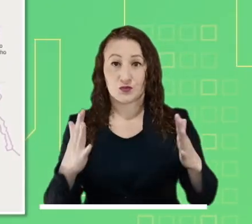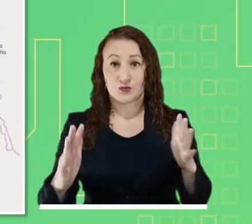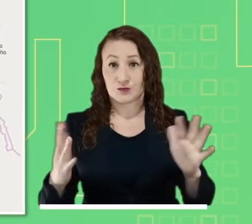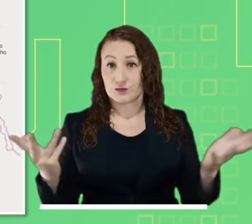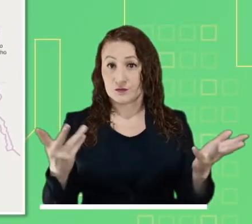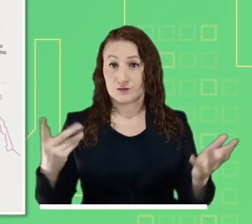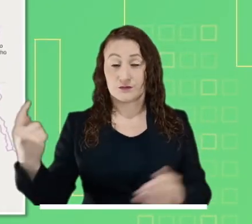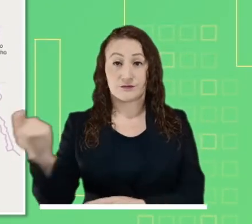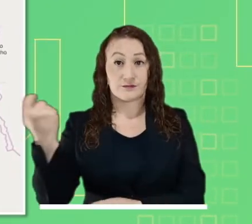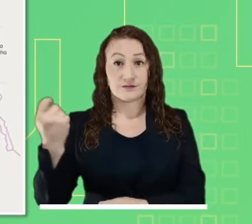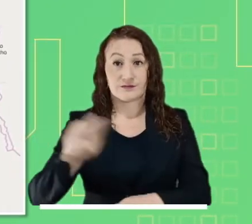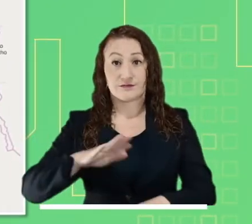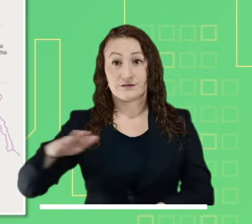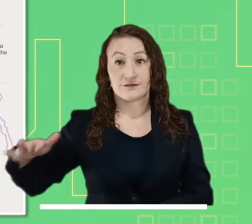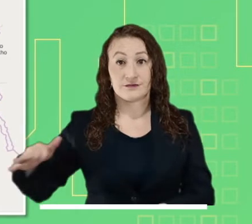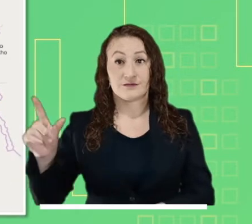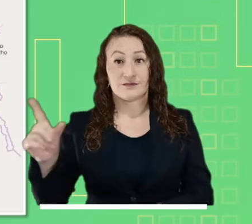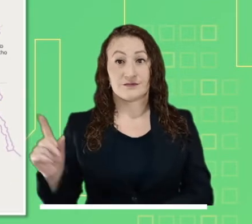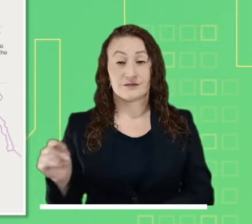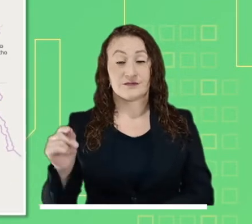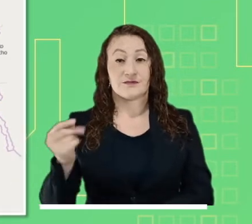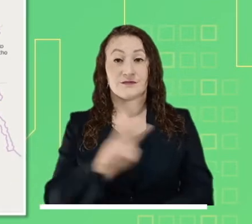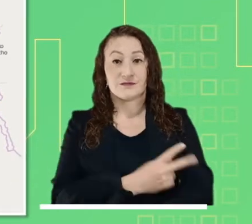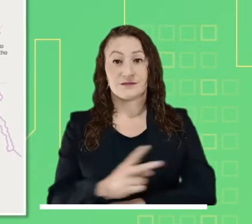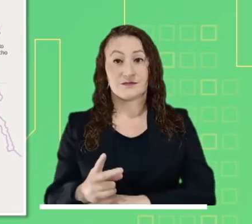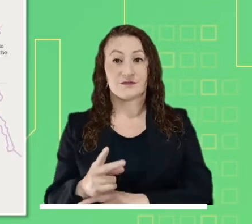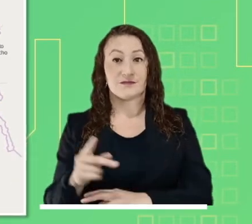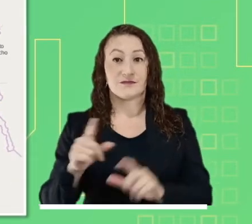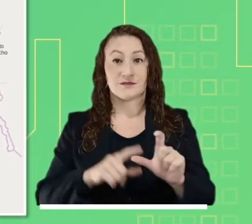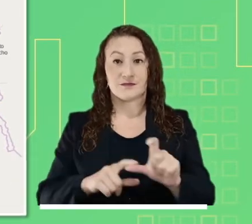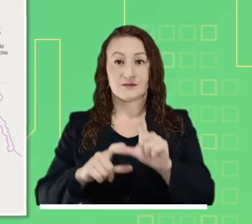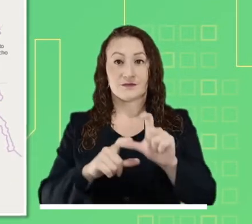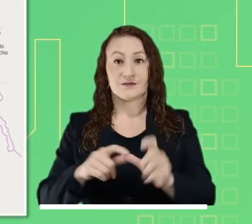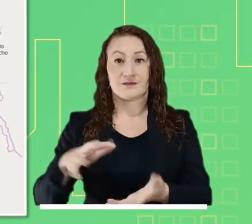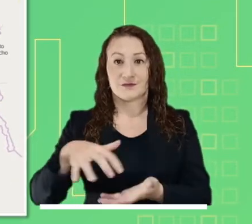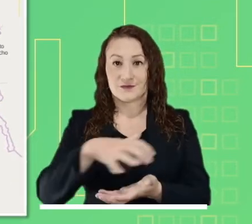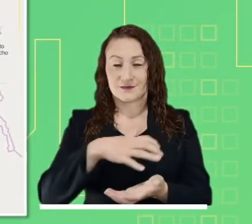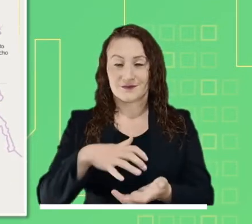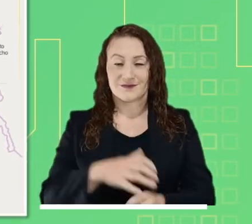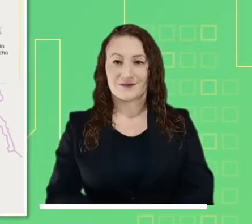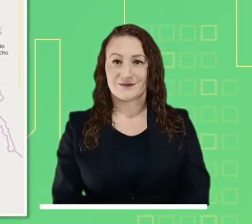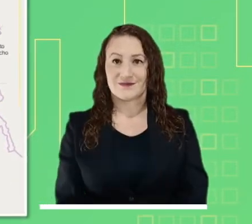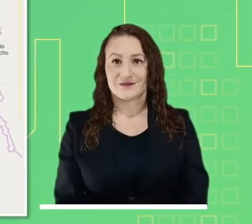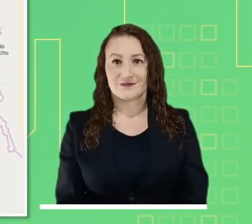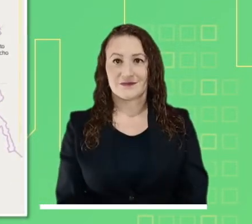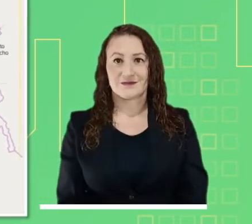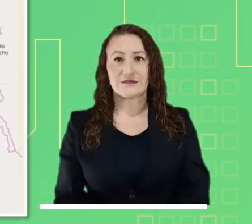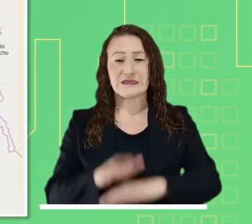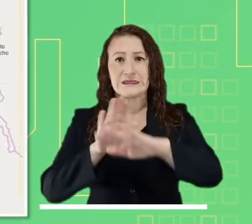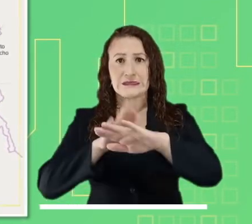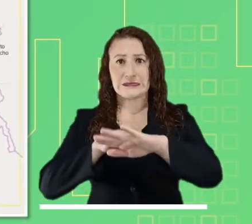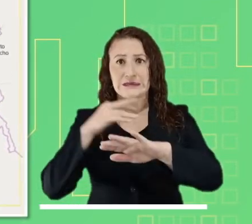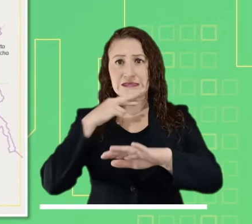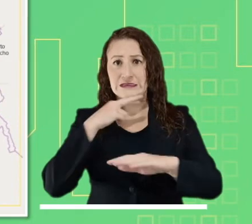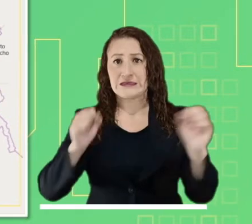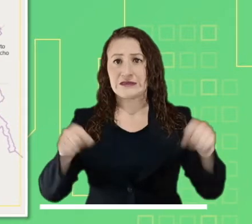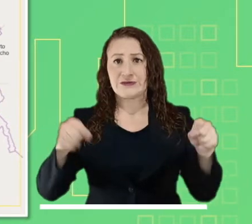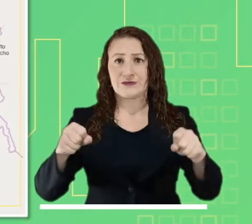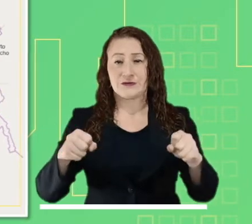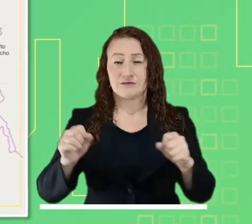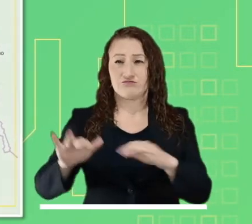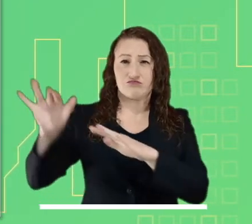Alerta naranja por probabilidad de incendios en la cobertura vegetal de Meta, Antioquia, Cesar, Bichada, La Guajira y Santander.